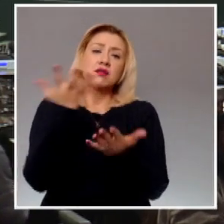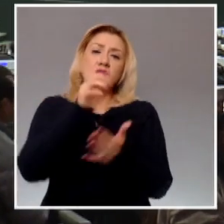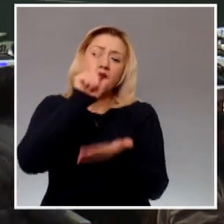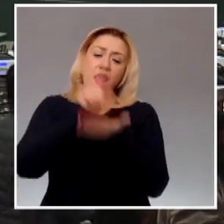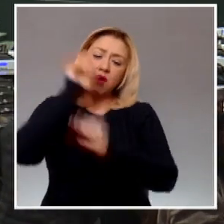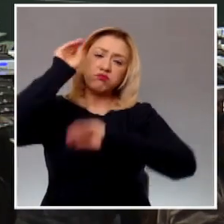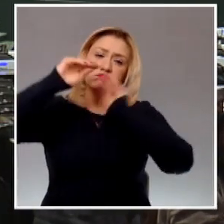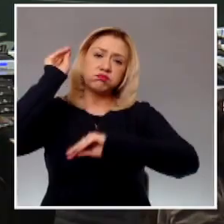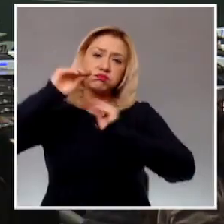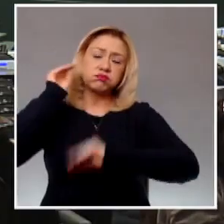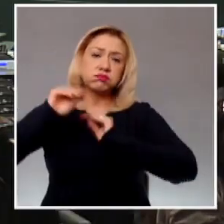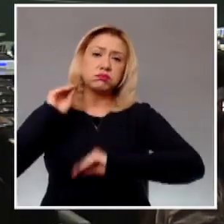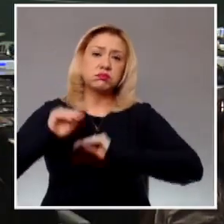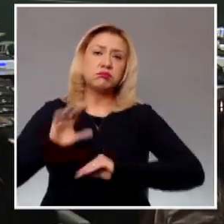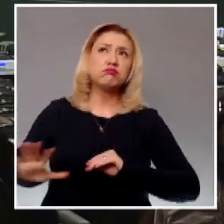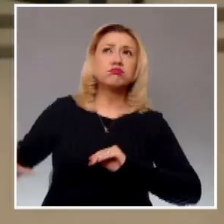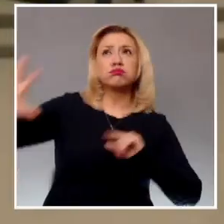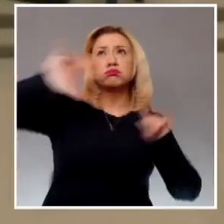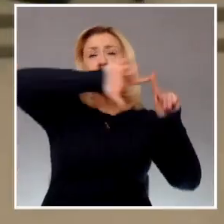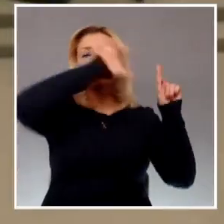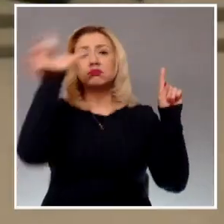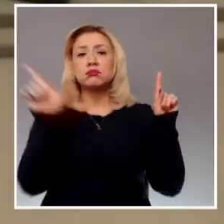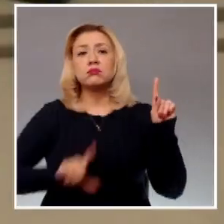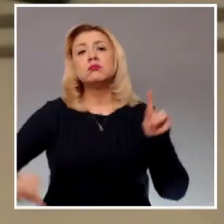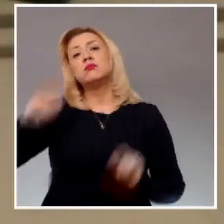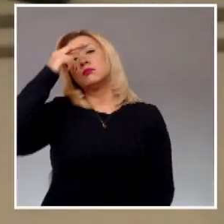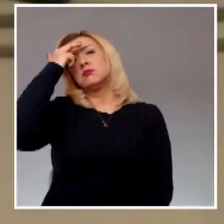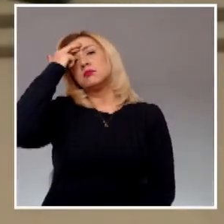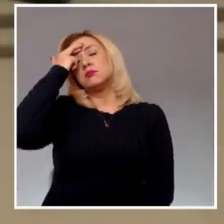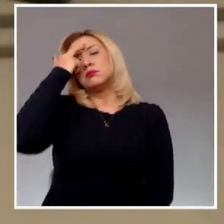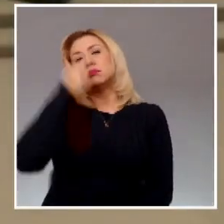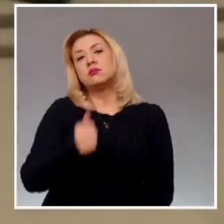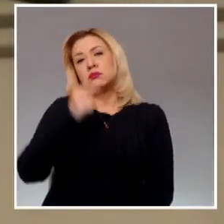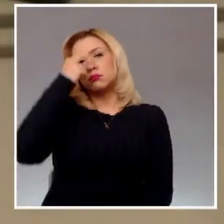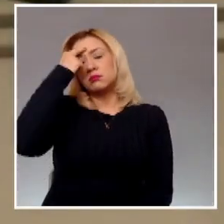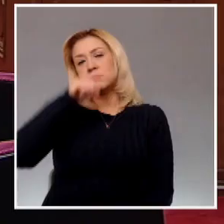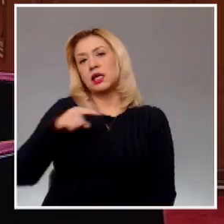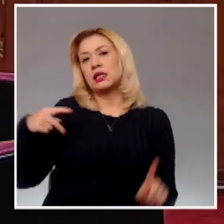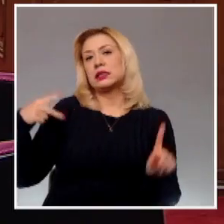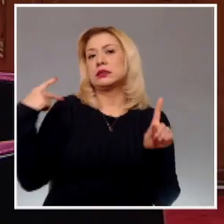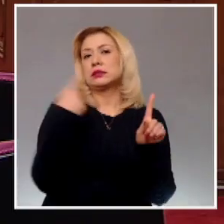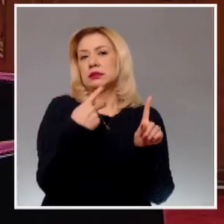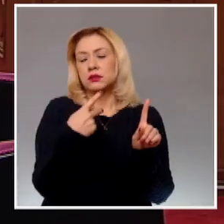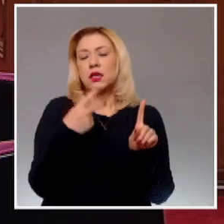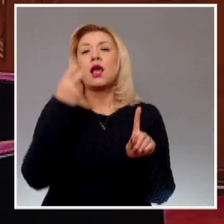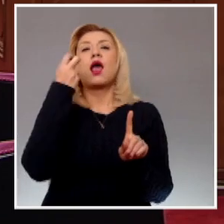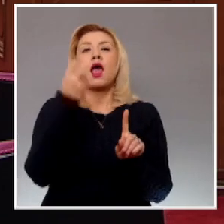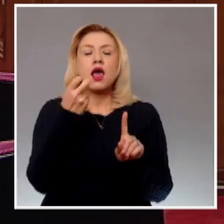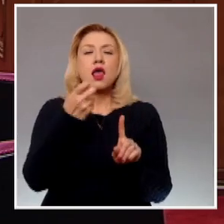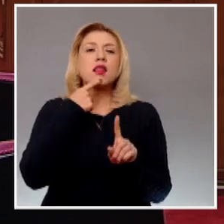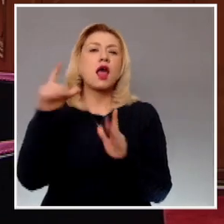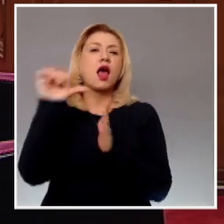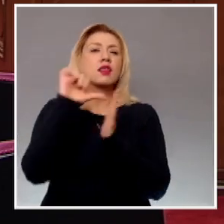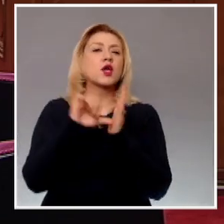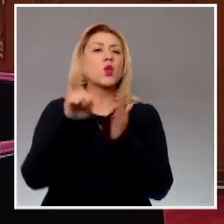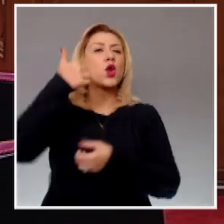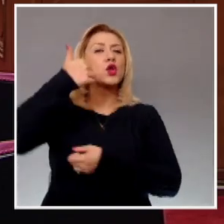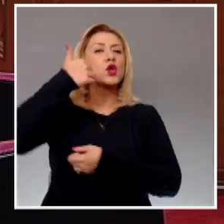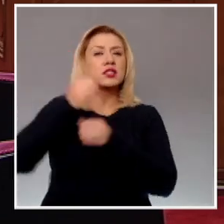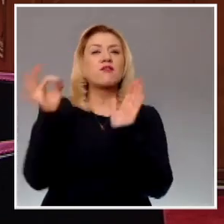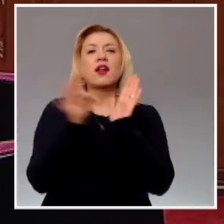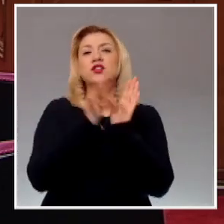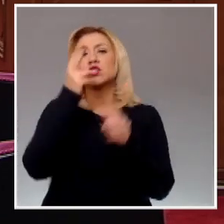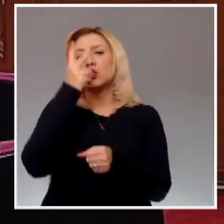República y son de aplicación directa. Por este motivo, invalidó el artículo 6, fracción segunda de la Ley de